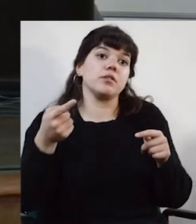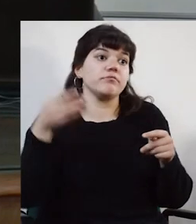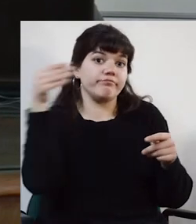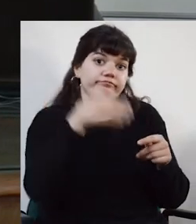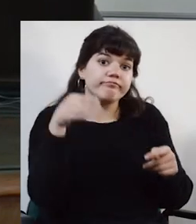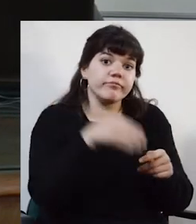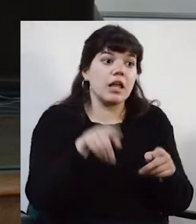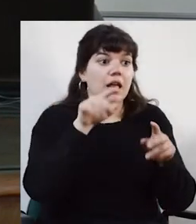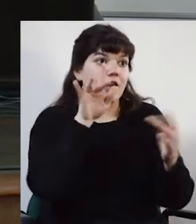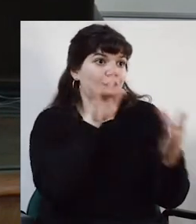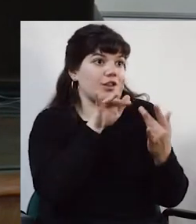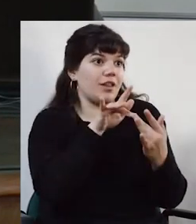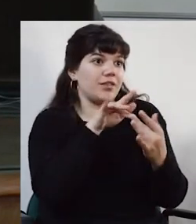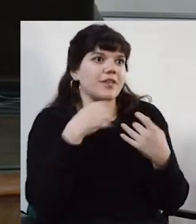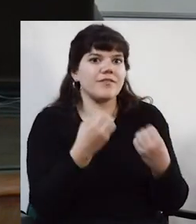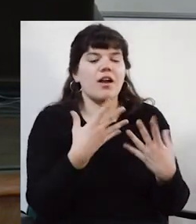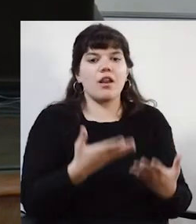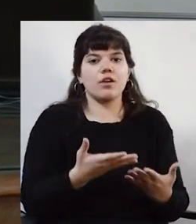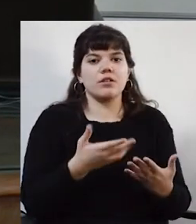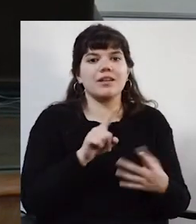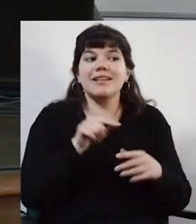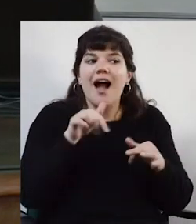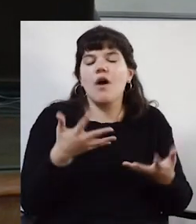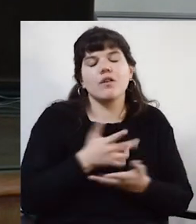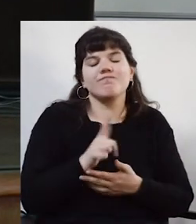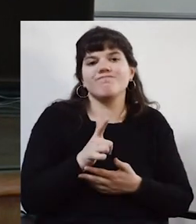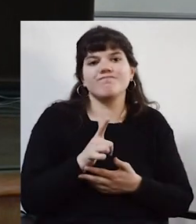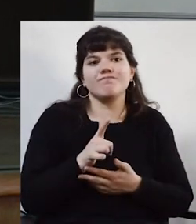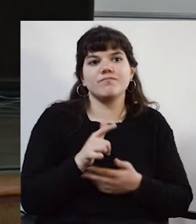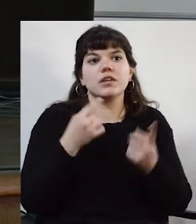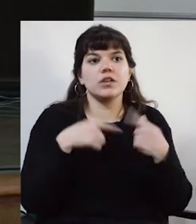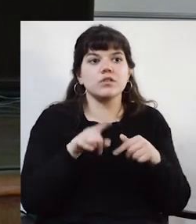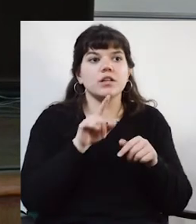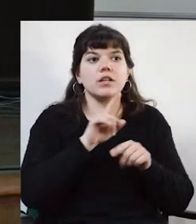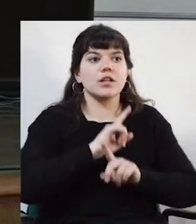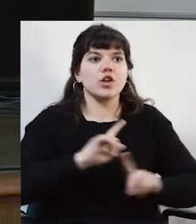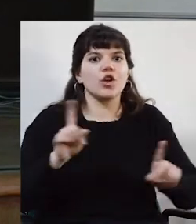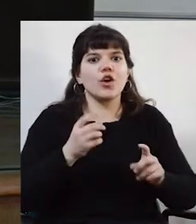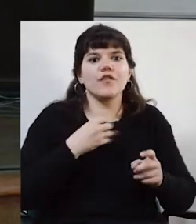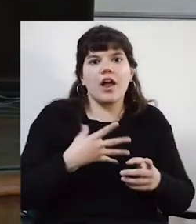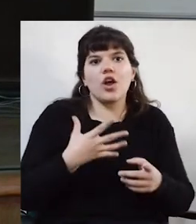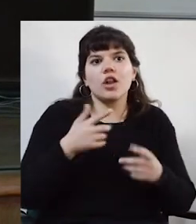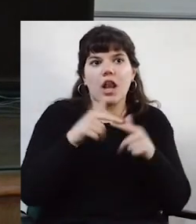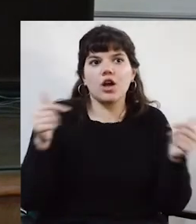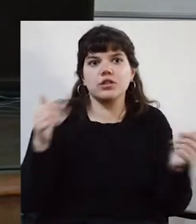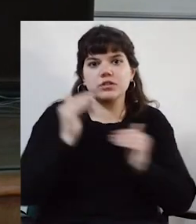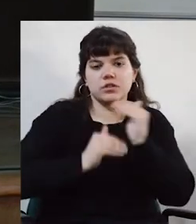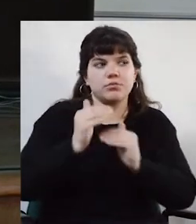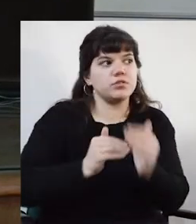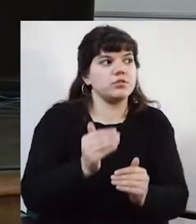participar, tener en eso no te ocurre. Y no ocurre porque no se valoran los procesos, se valoran los productos.